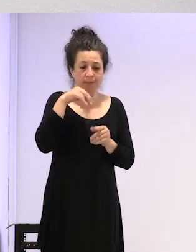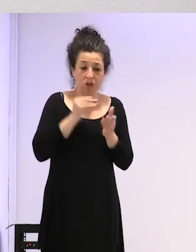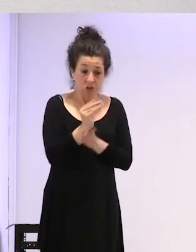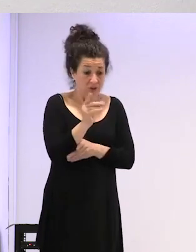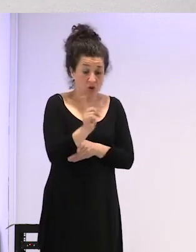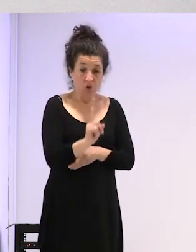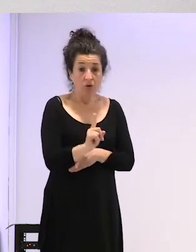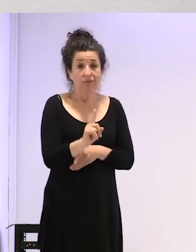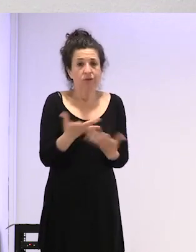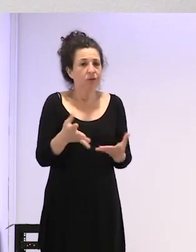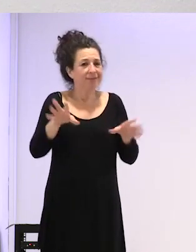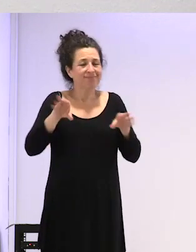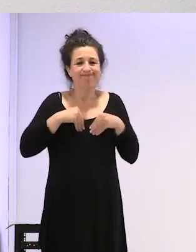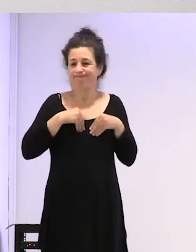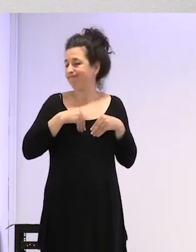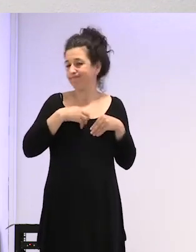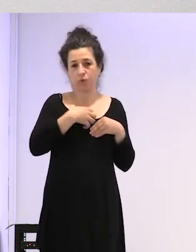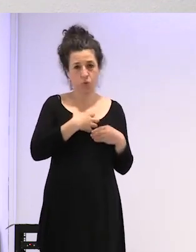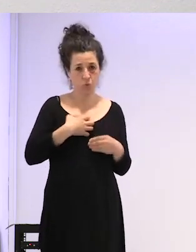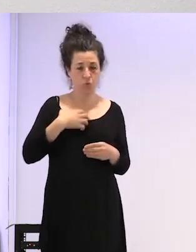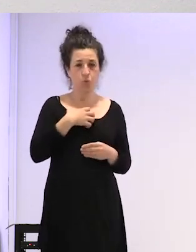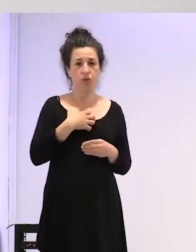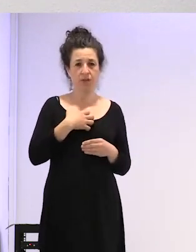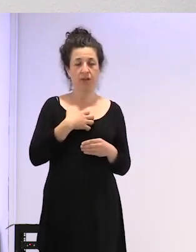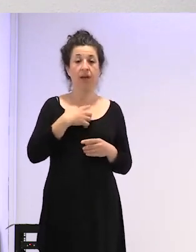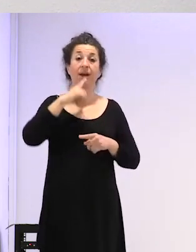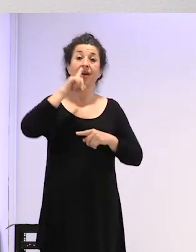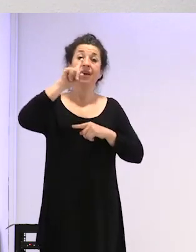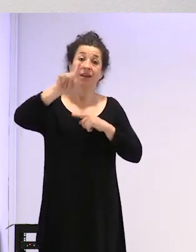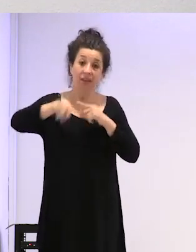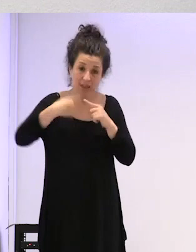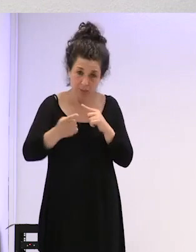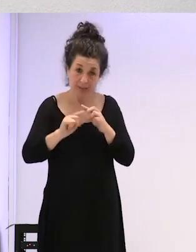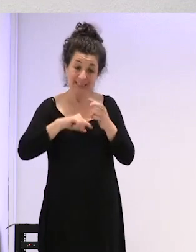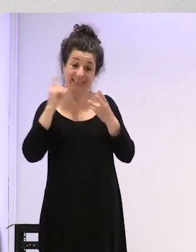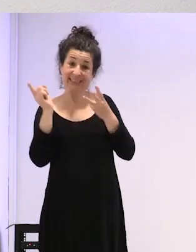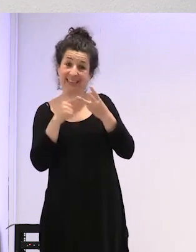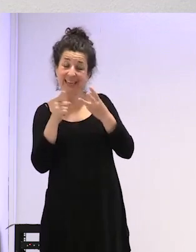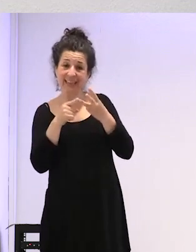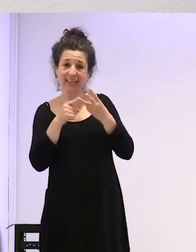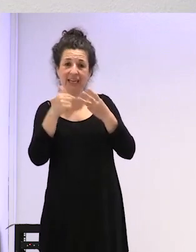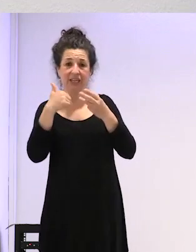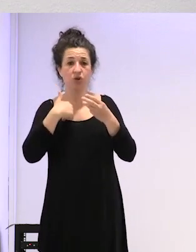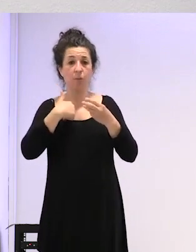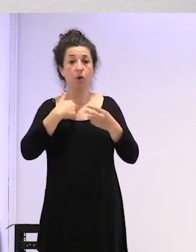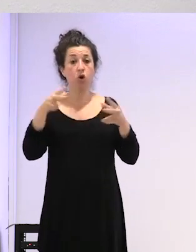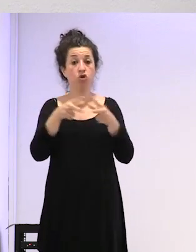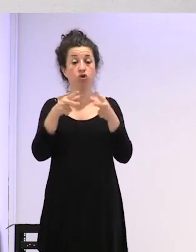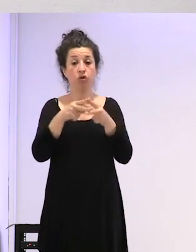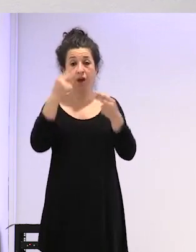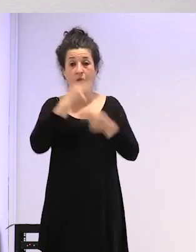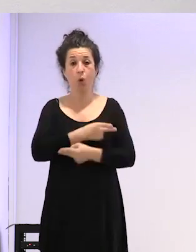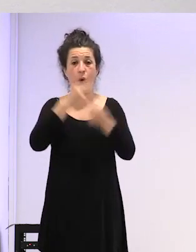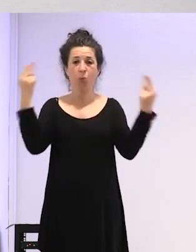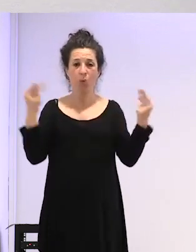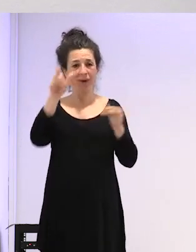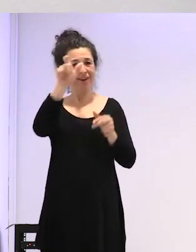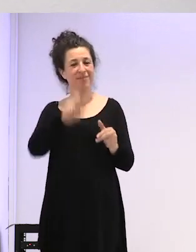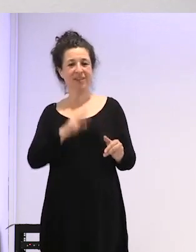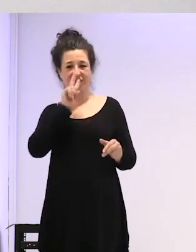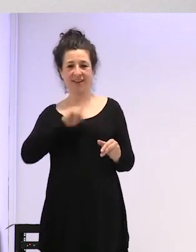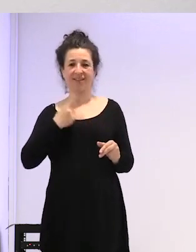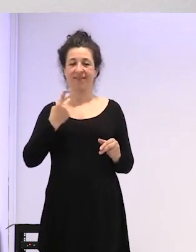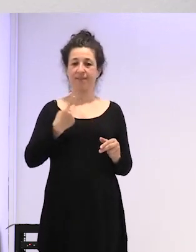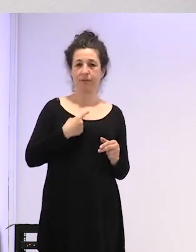más breve del tiempo que sería la de visibilizarse socialmente como persona trans que esta tampoco es fácil decirlo a los